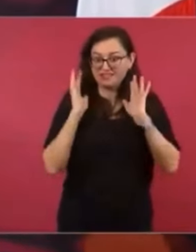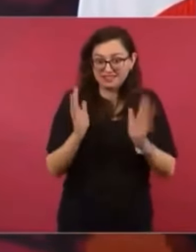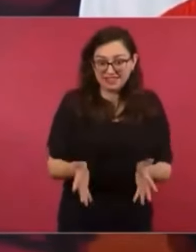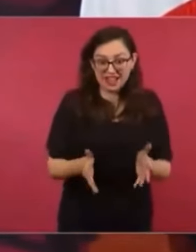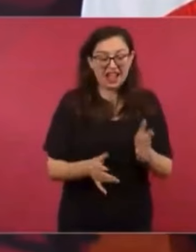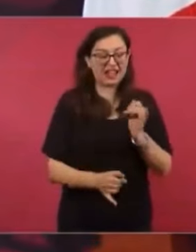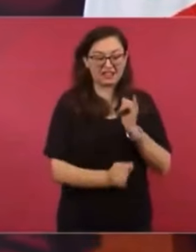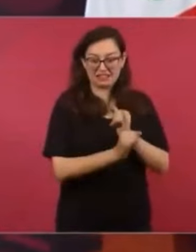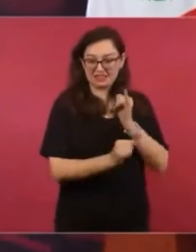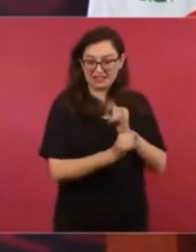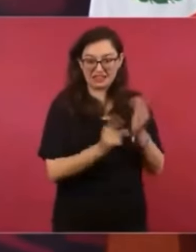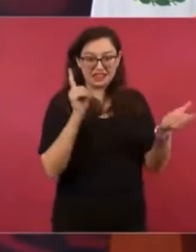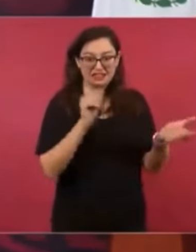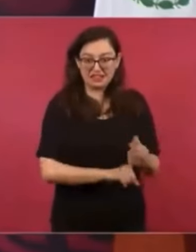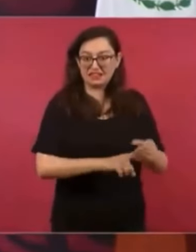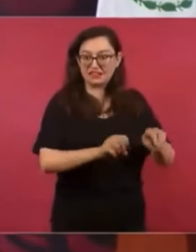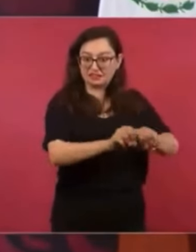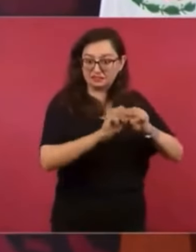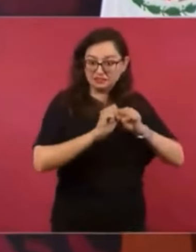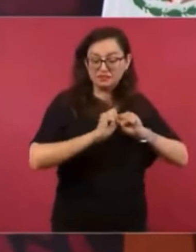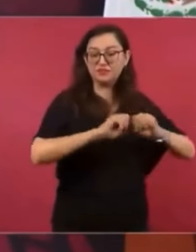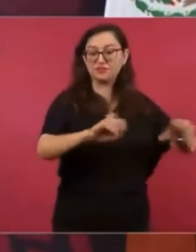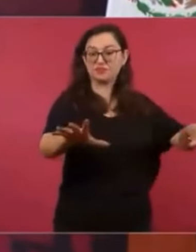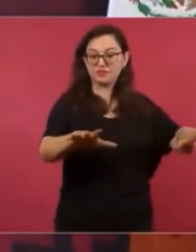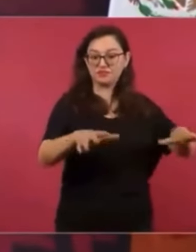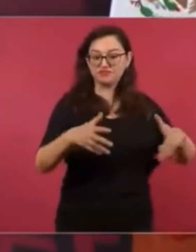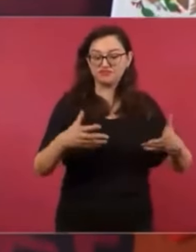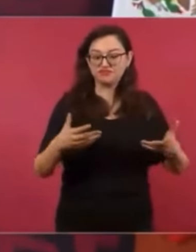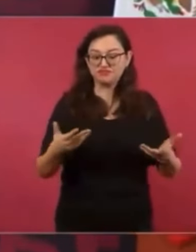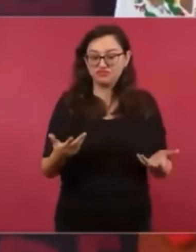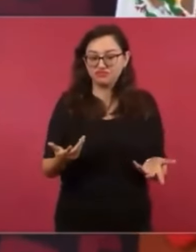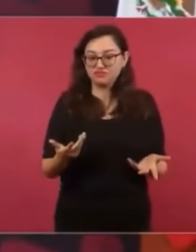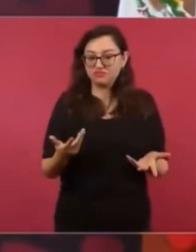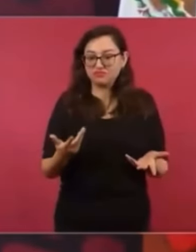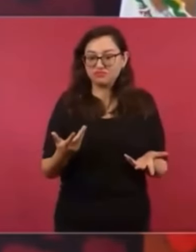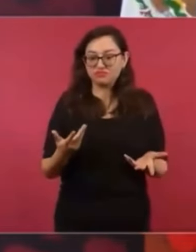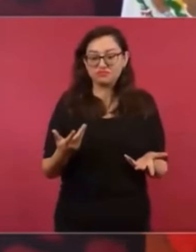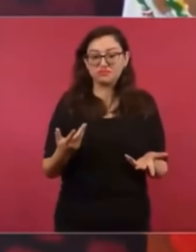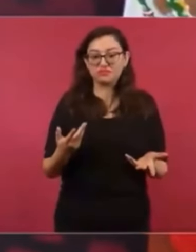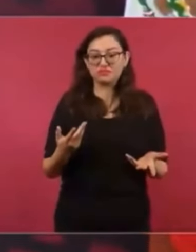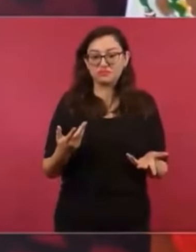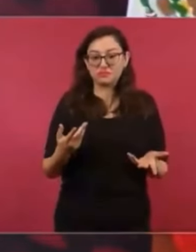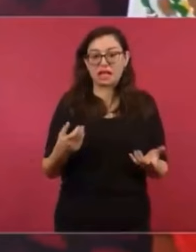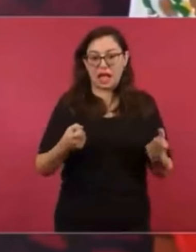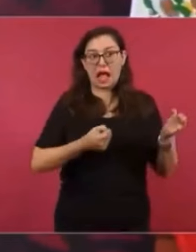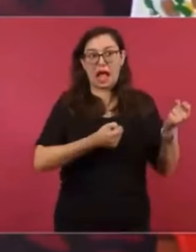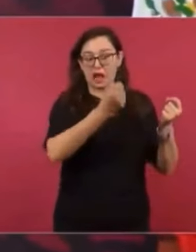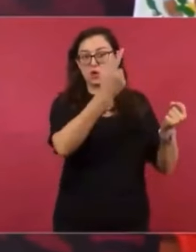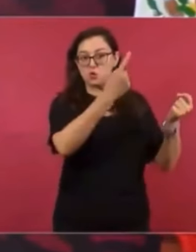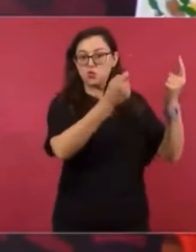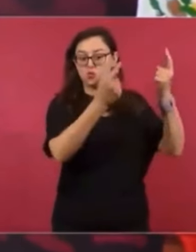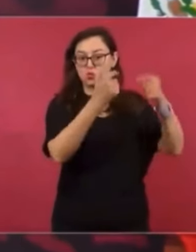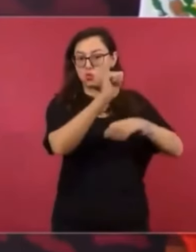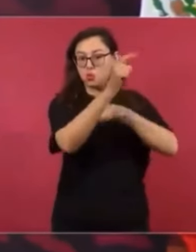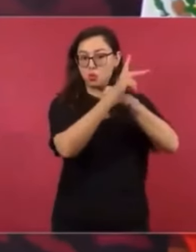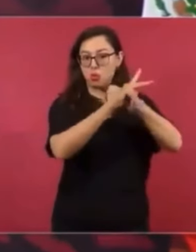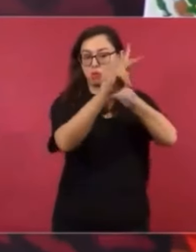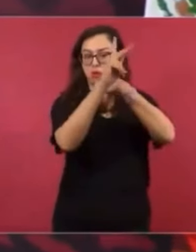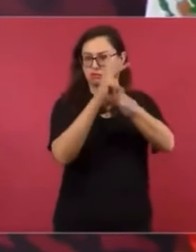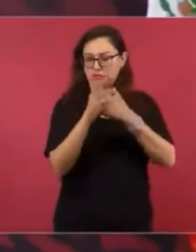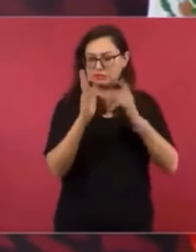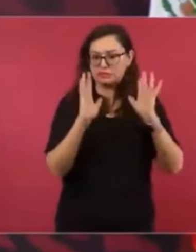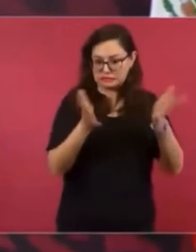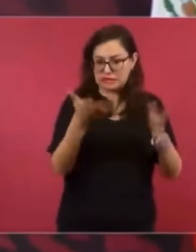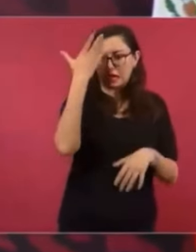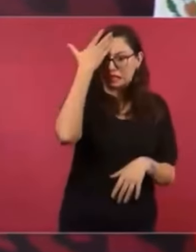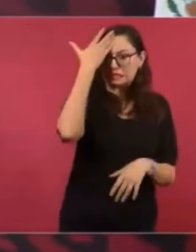me querían hablar con los jefes de Estado, pero yo no quería contestar, porque no había